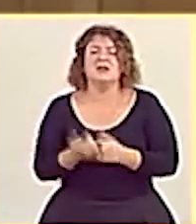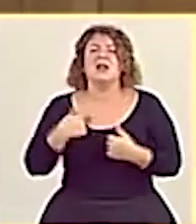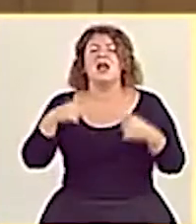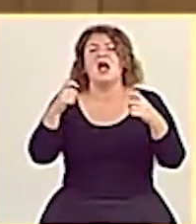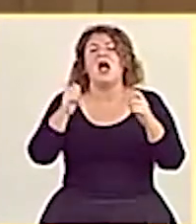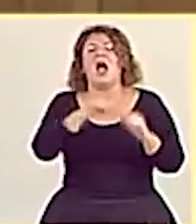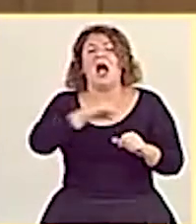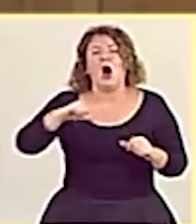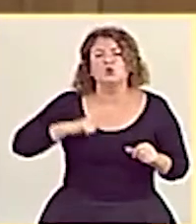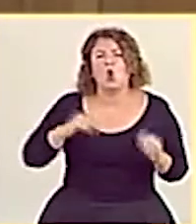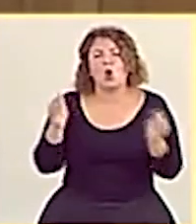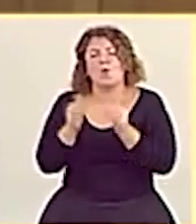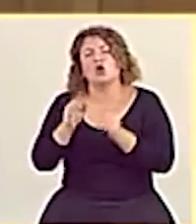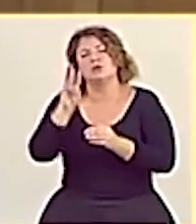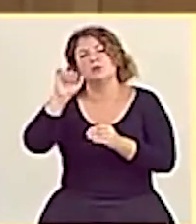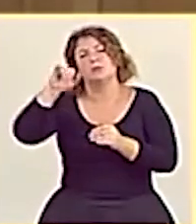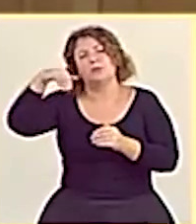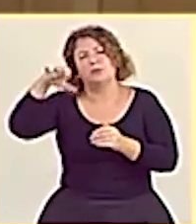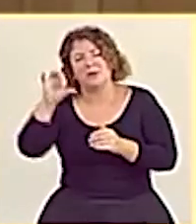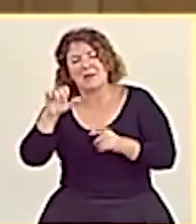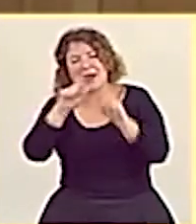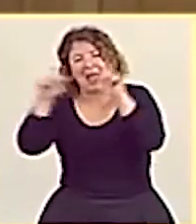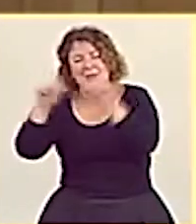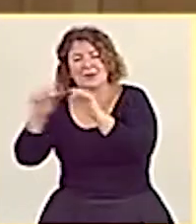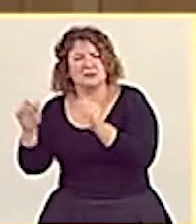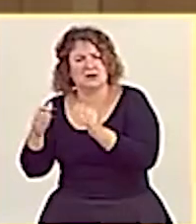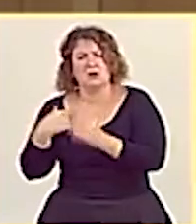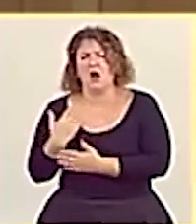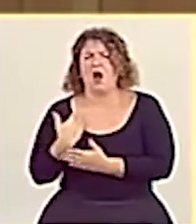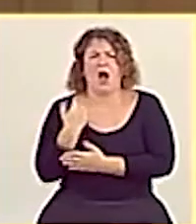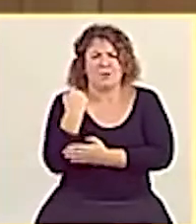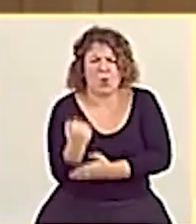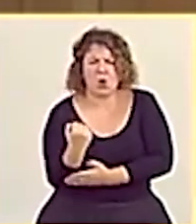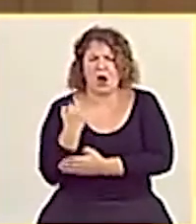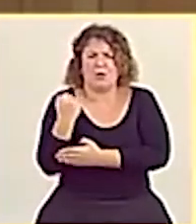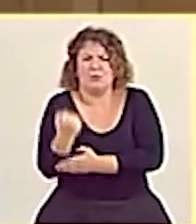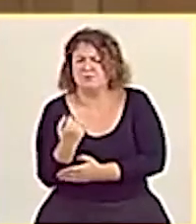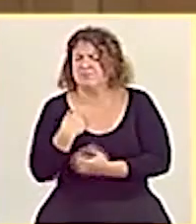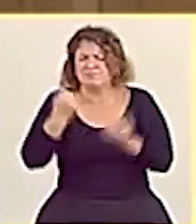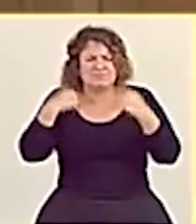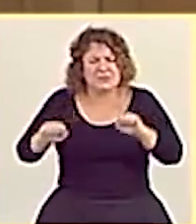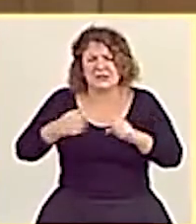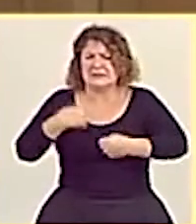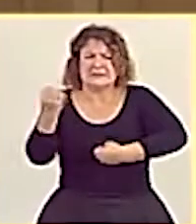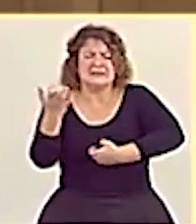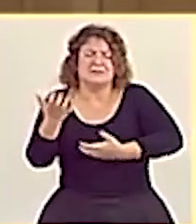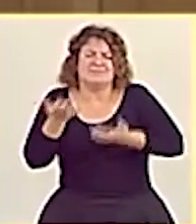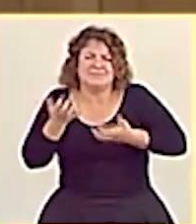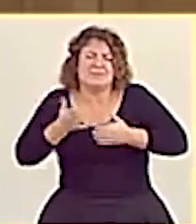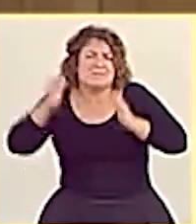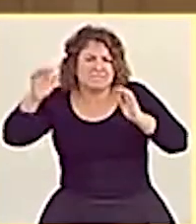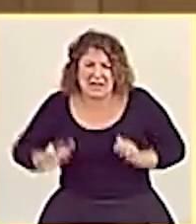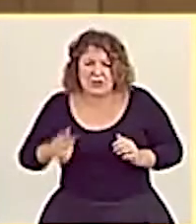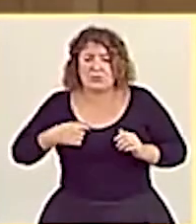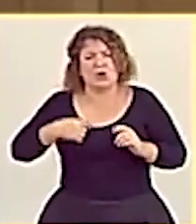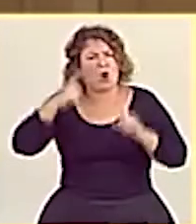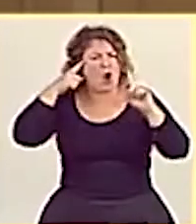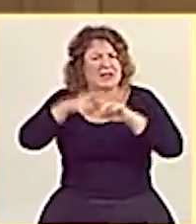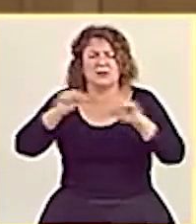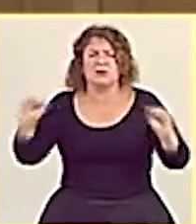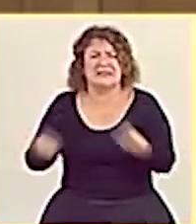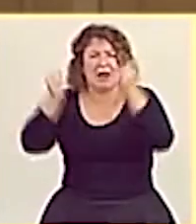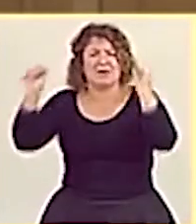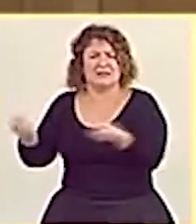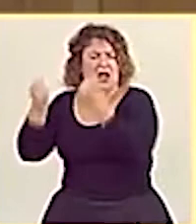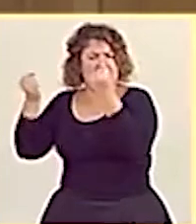las empresas han estado arrimando el hombro desde el minuto uno, a costa de sus cajas, para salvar vidas y cumpliendo de manera ejemplar